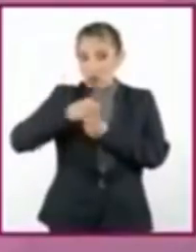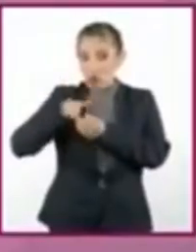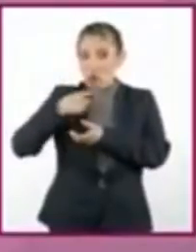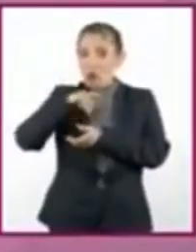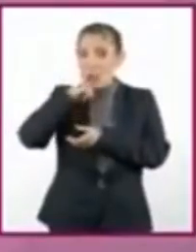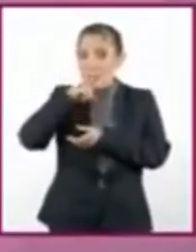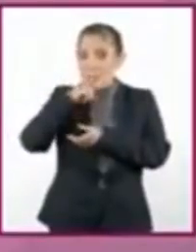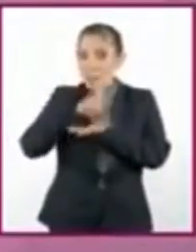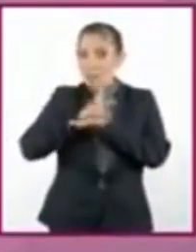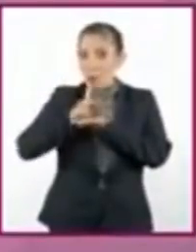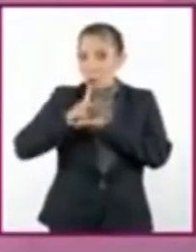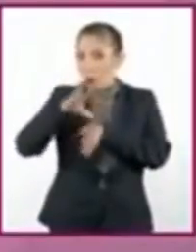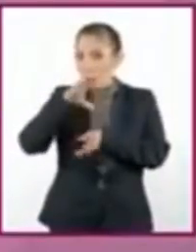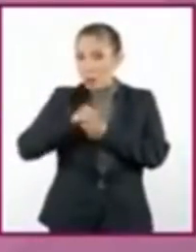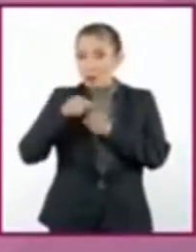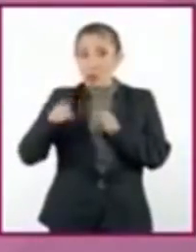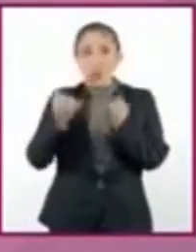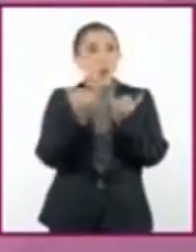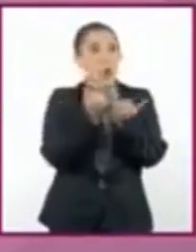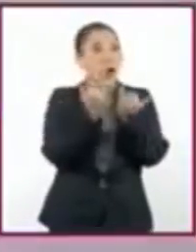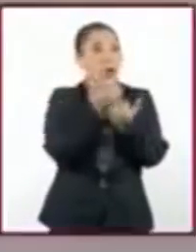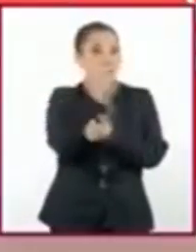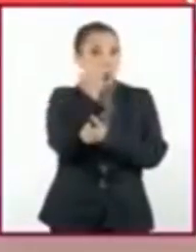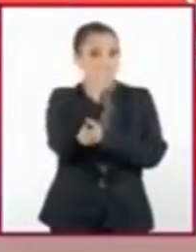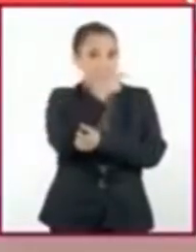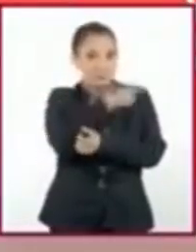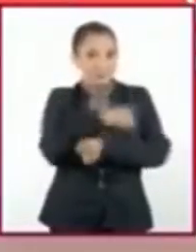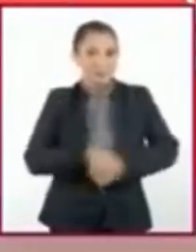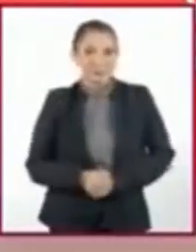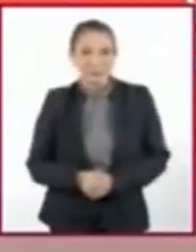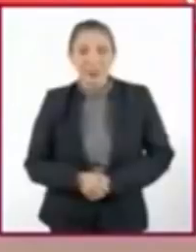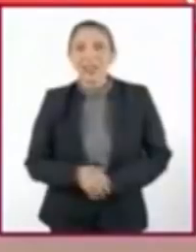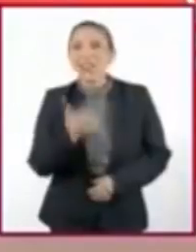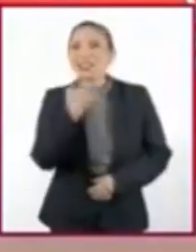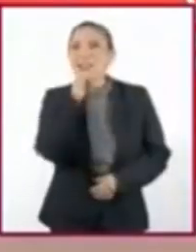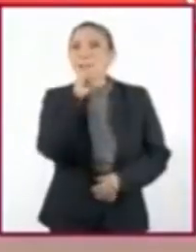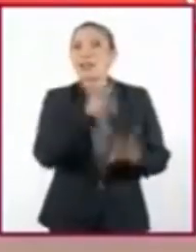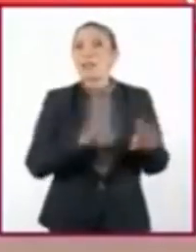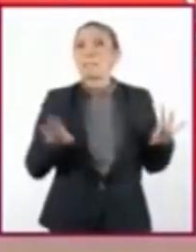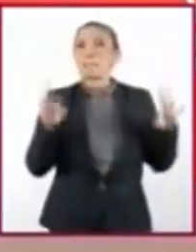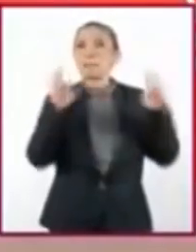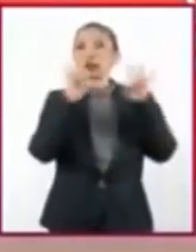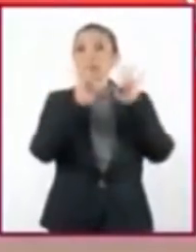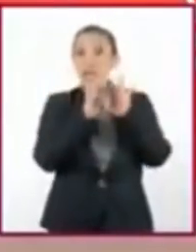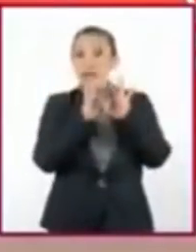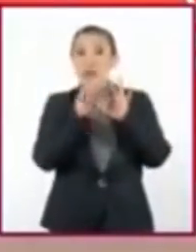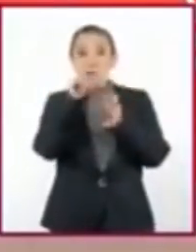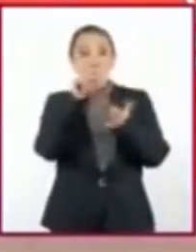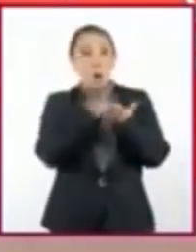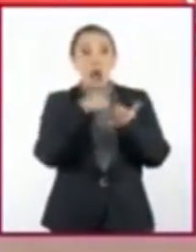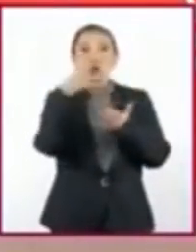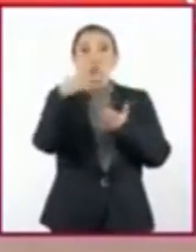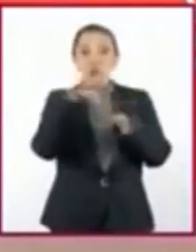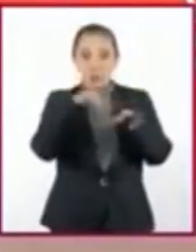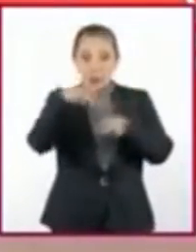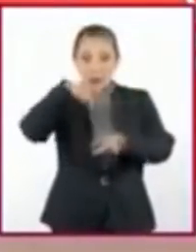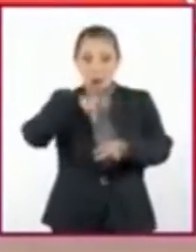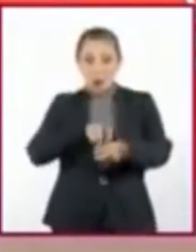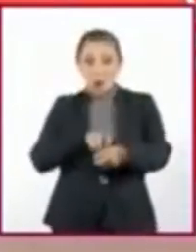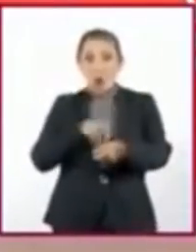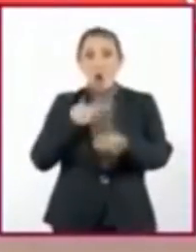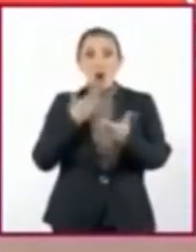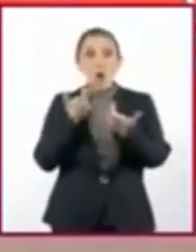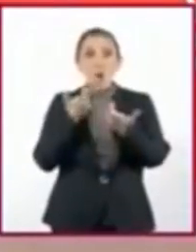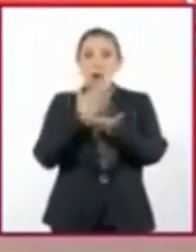tan preparados como en el salón de clases. Además, es importante que el espacio de trabajo esté libre de